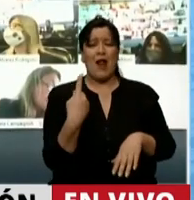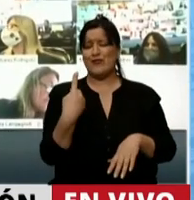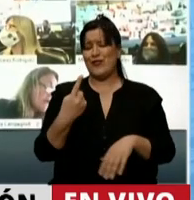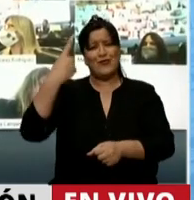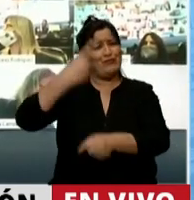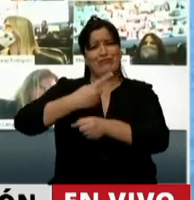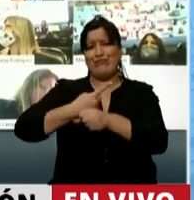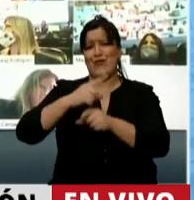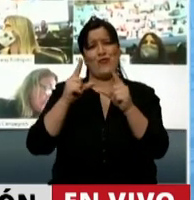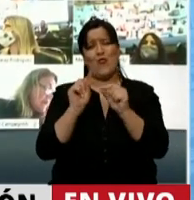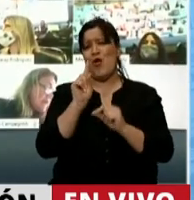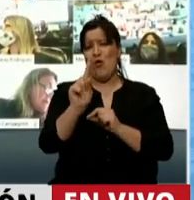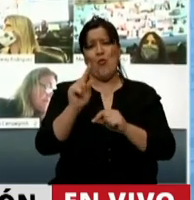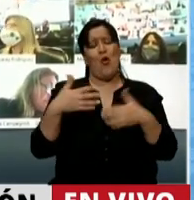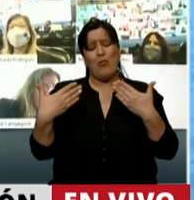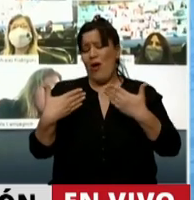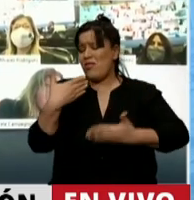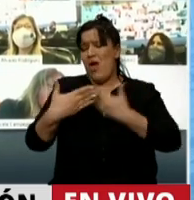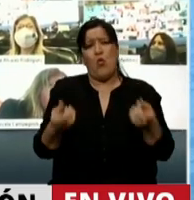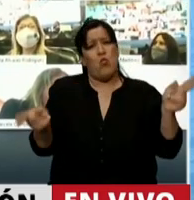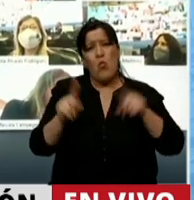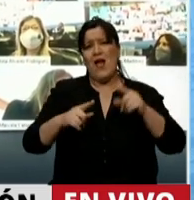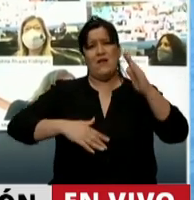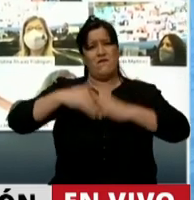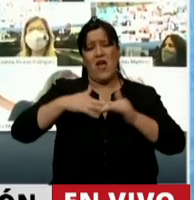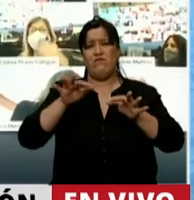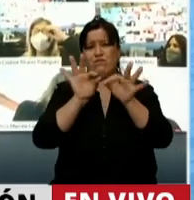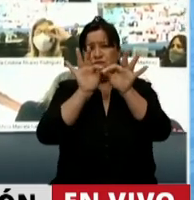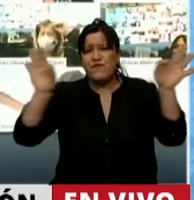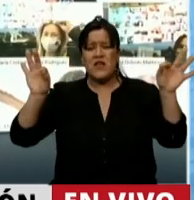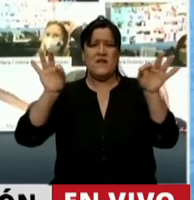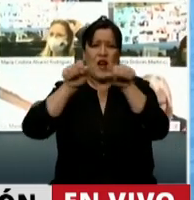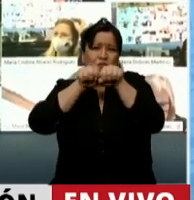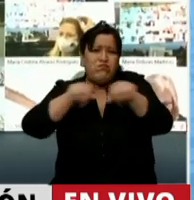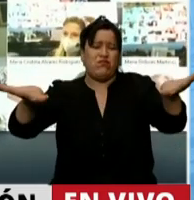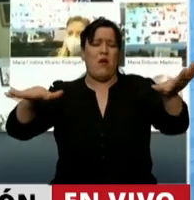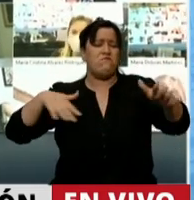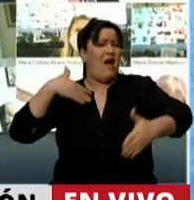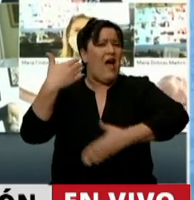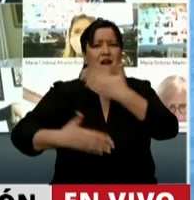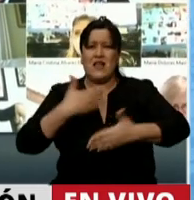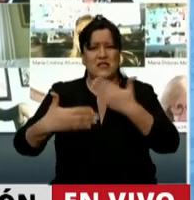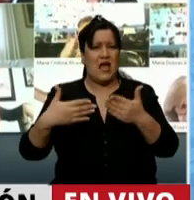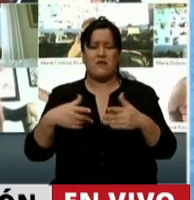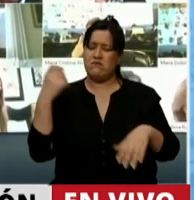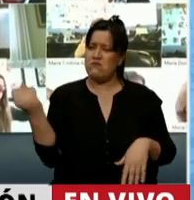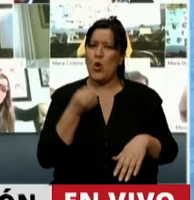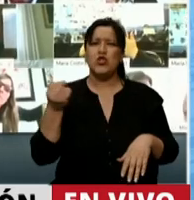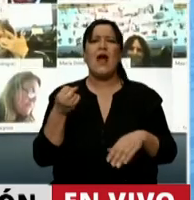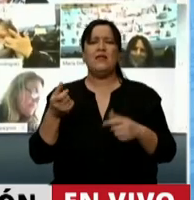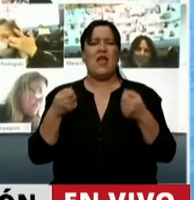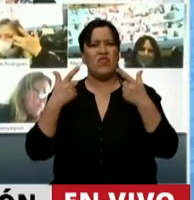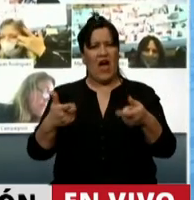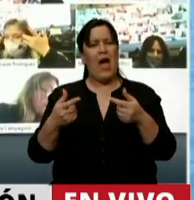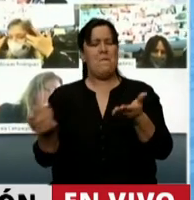poder reactivar este tipo de obras y avanzar con mucha decisión en ampliar